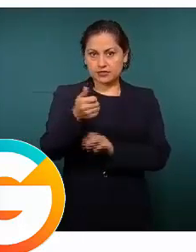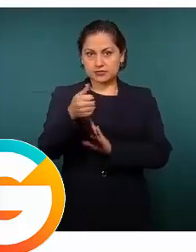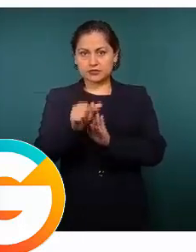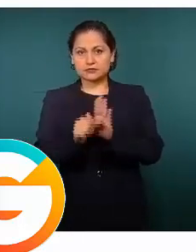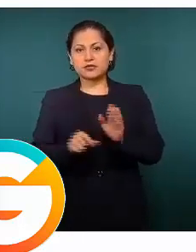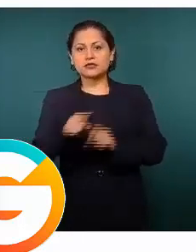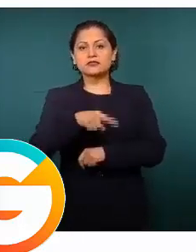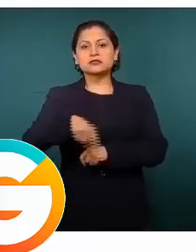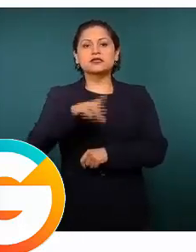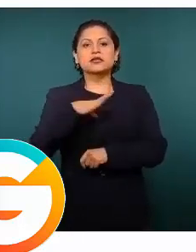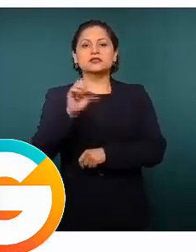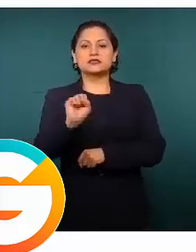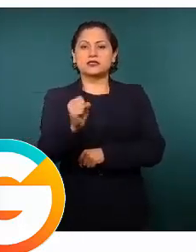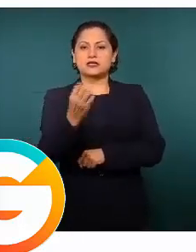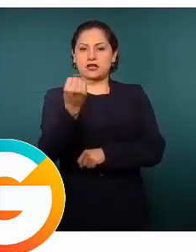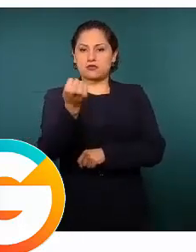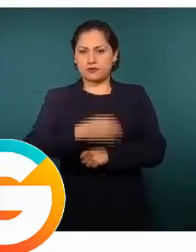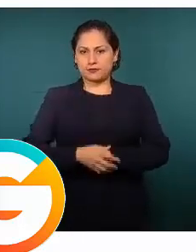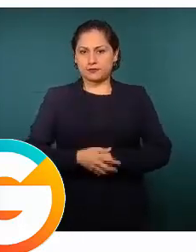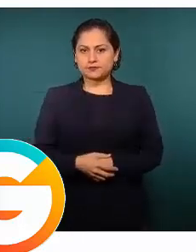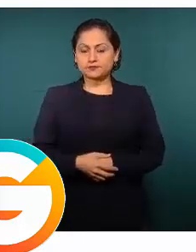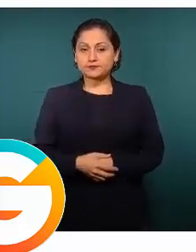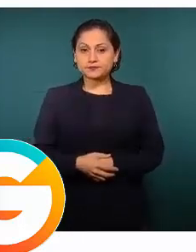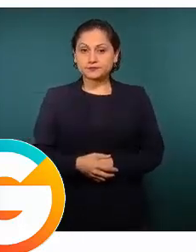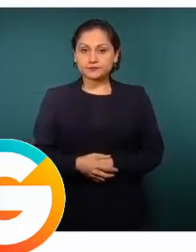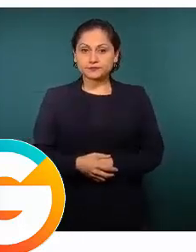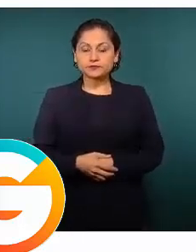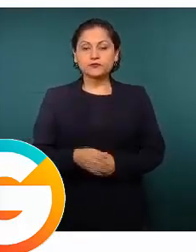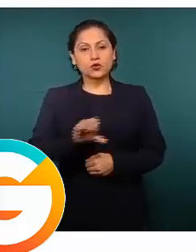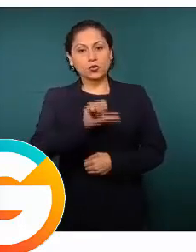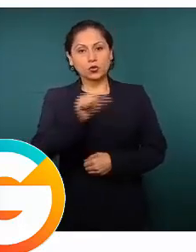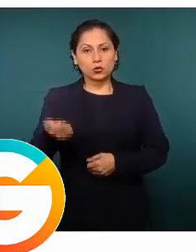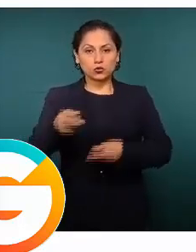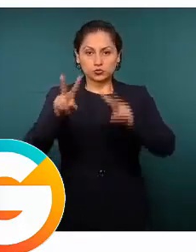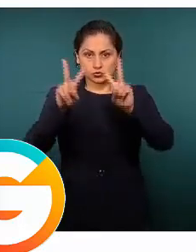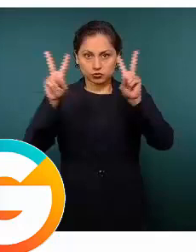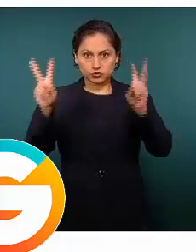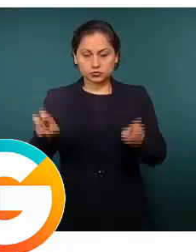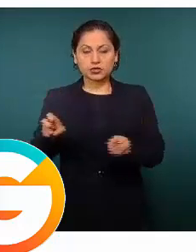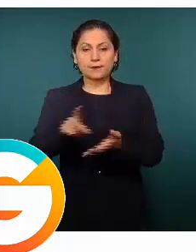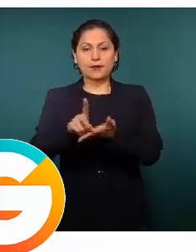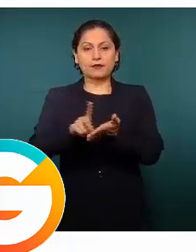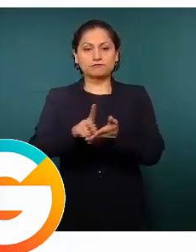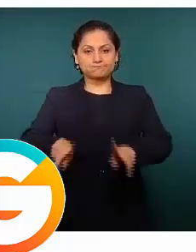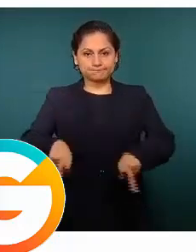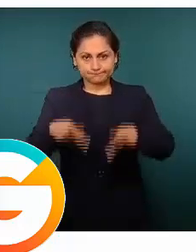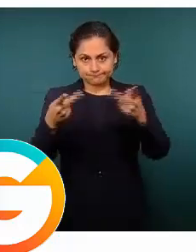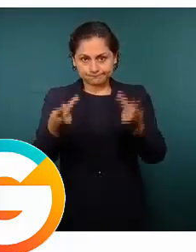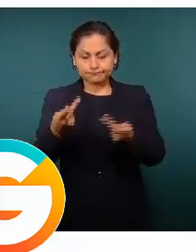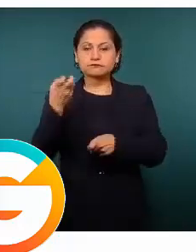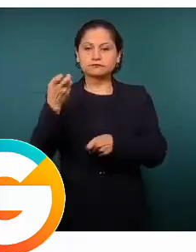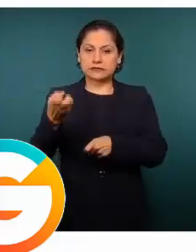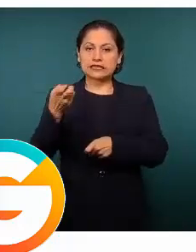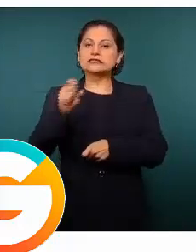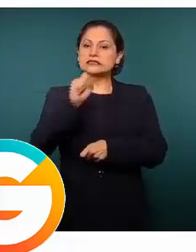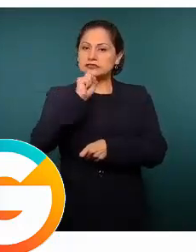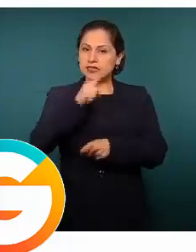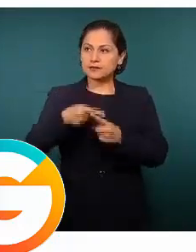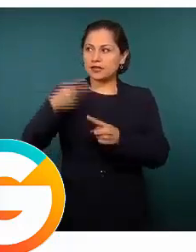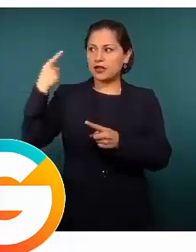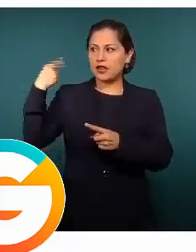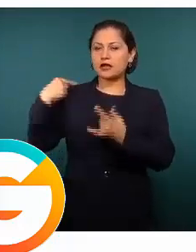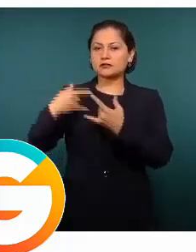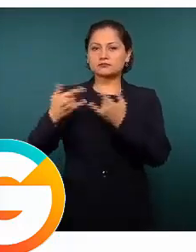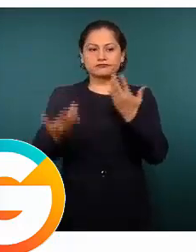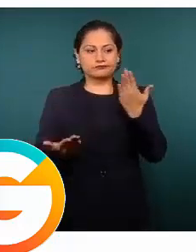69. La que sigue, por favor, con menudeo, este es el otro que está a la alza, aquí vemos